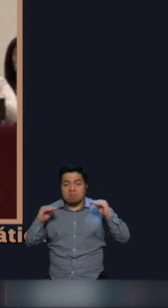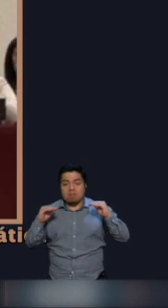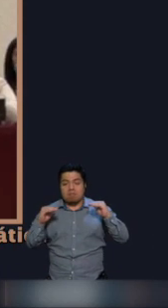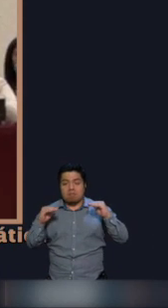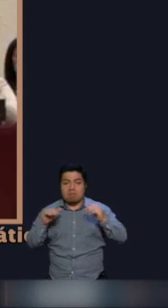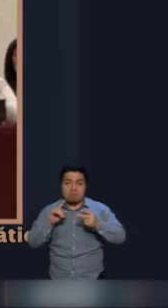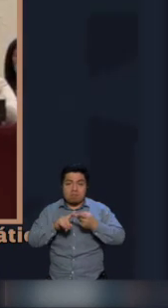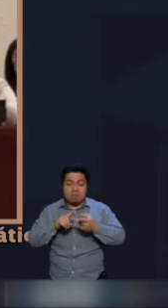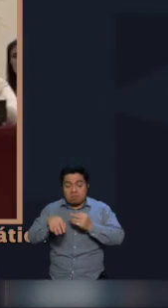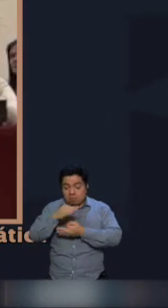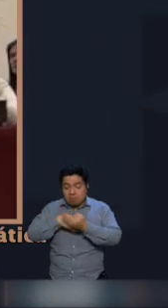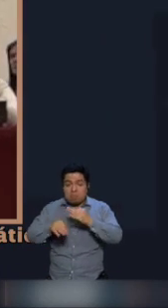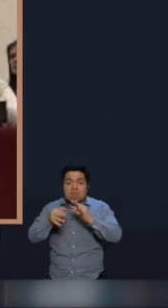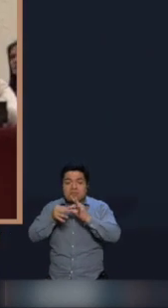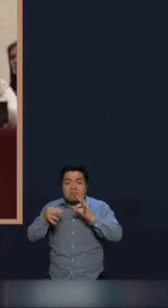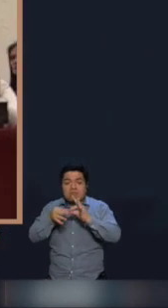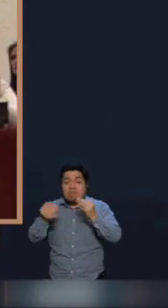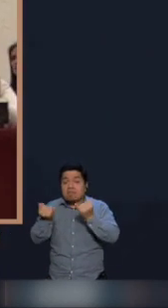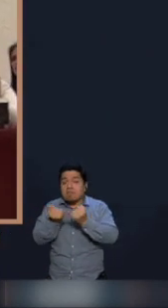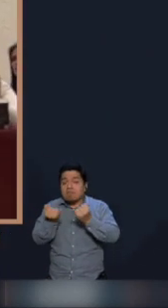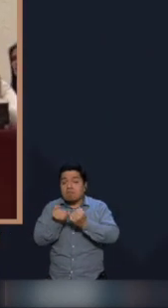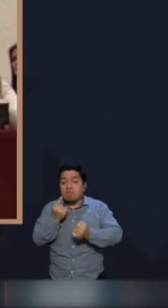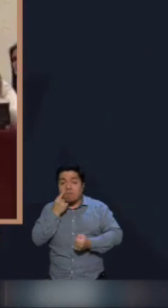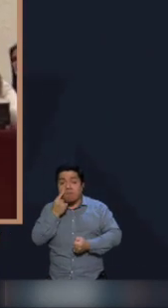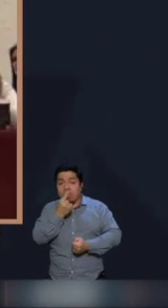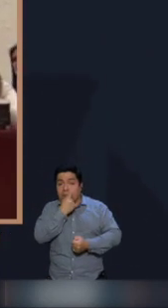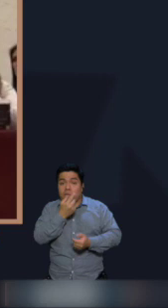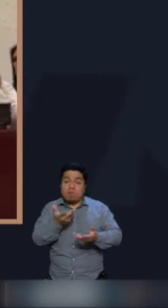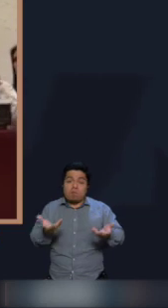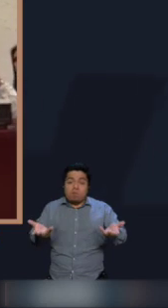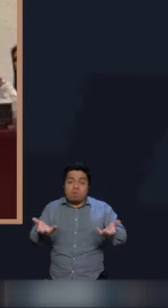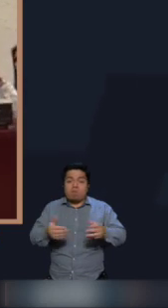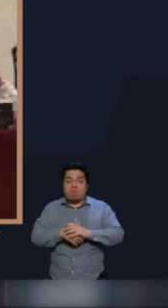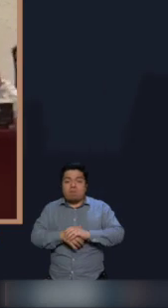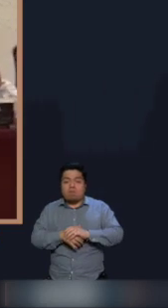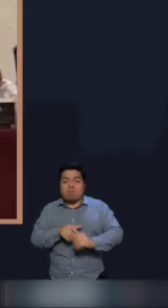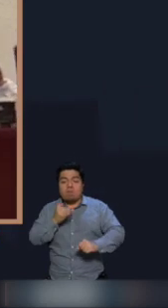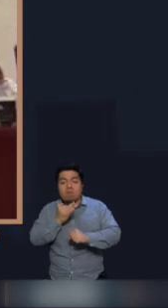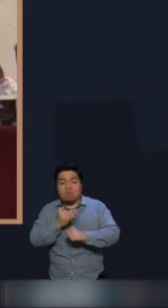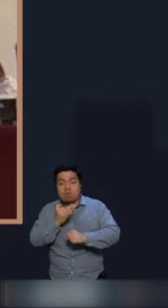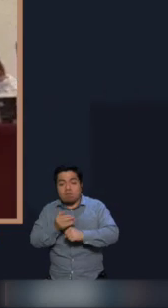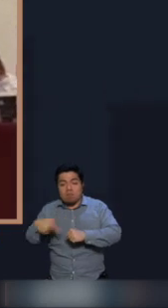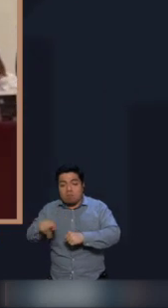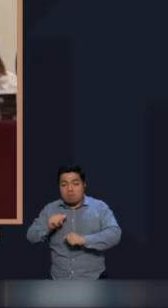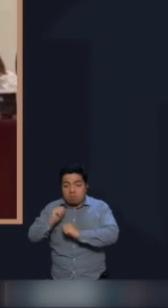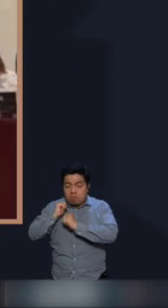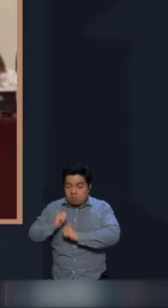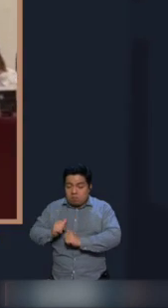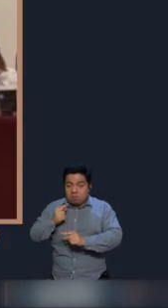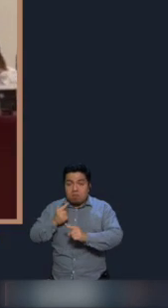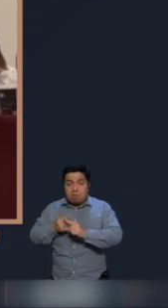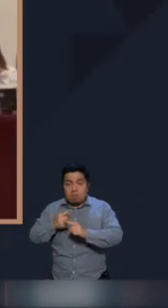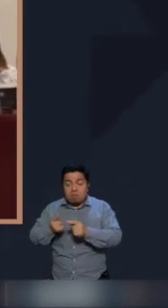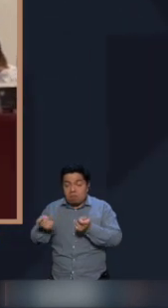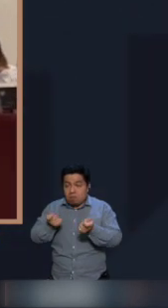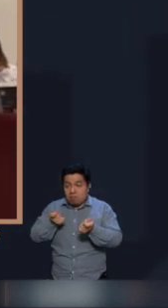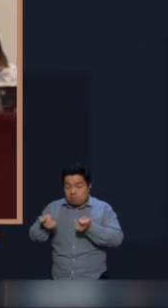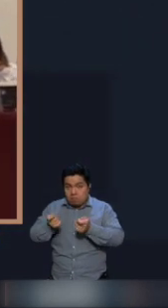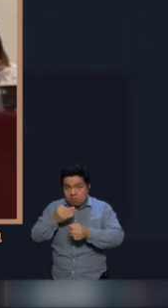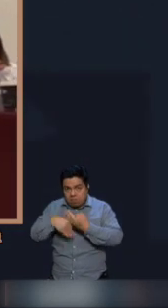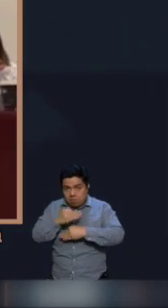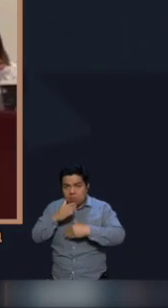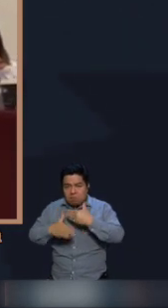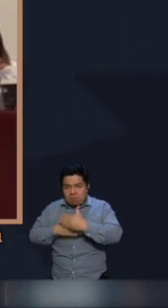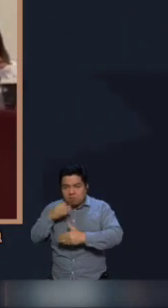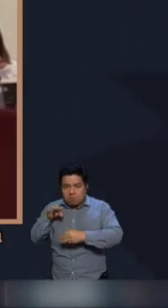Transparente y democrática a un órgano que está encargado de dirigir el